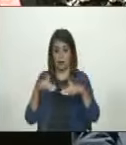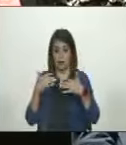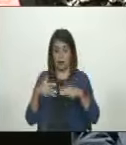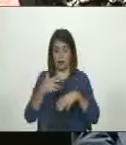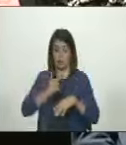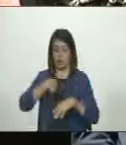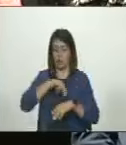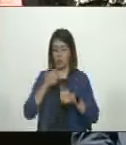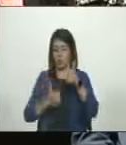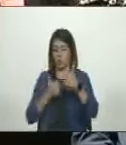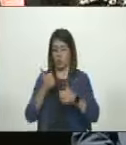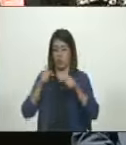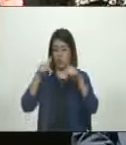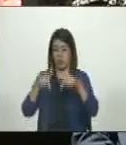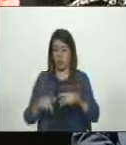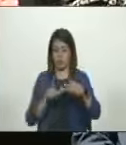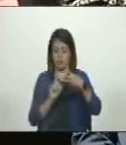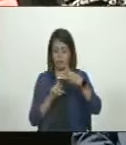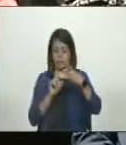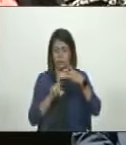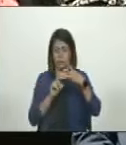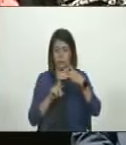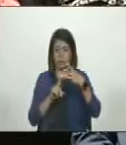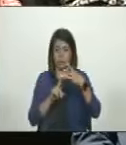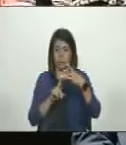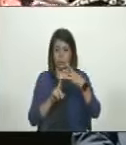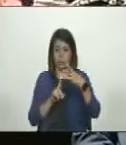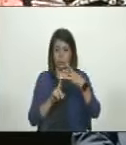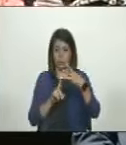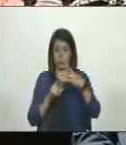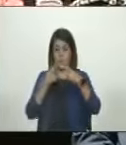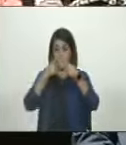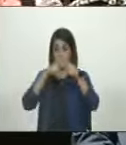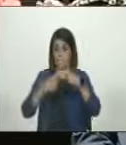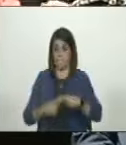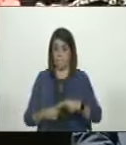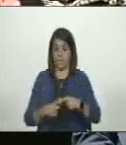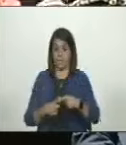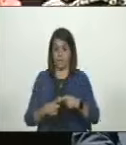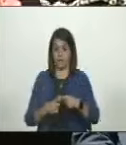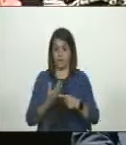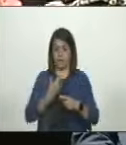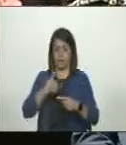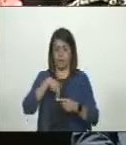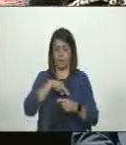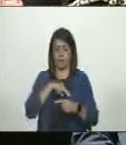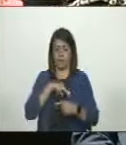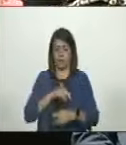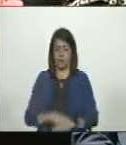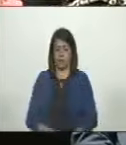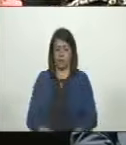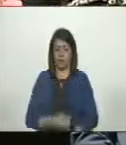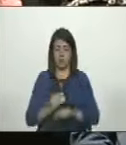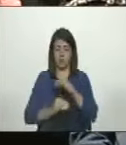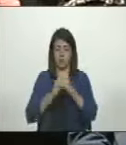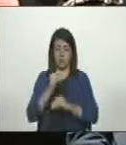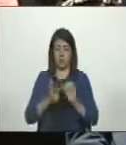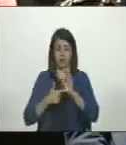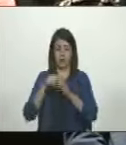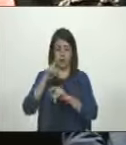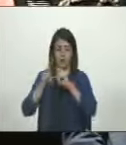nosotros, este será un presupuesto que nosotros someteremos a la